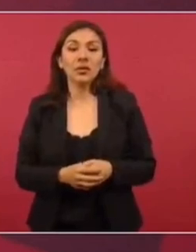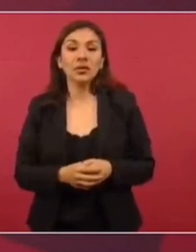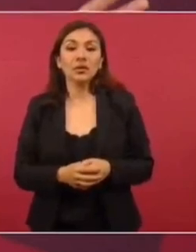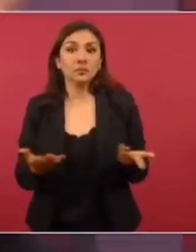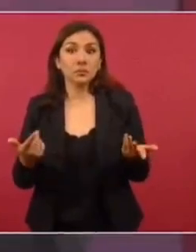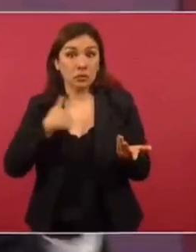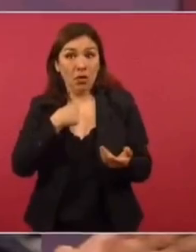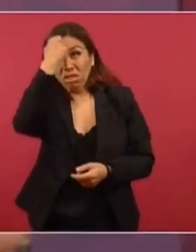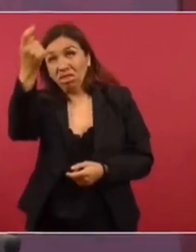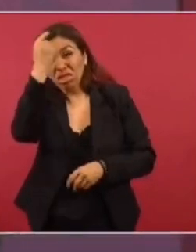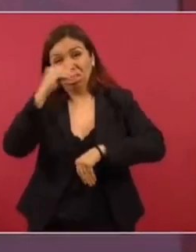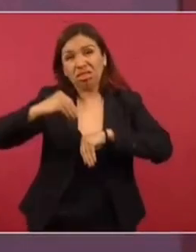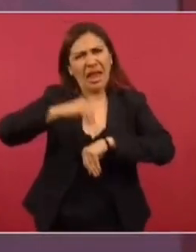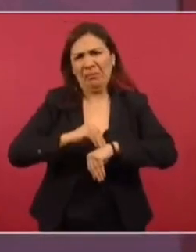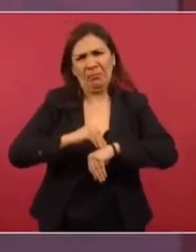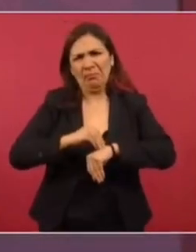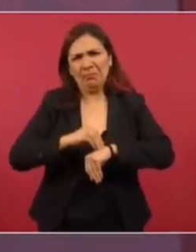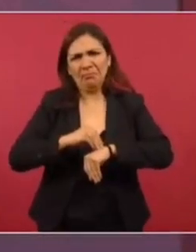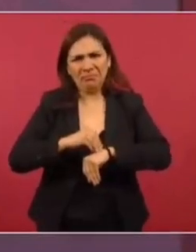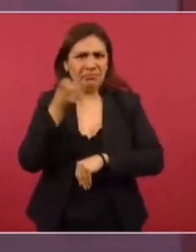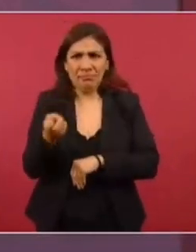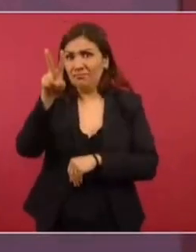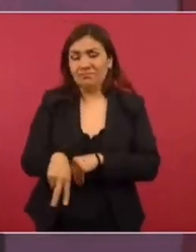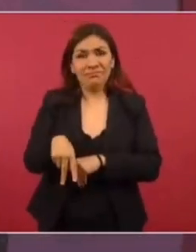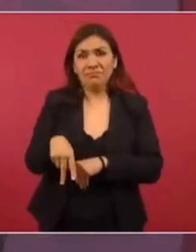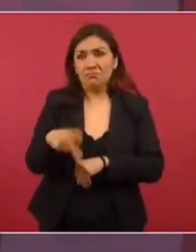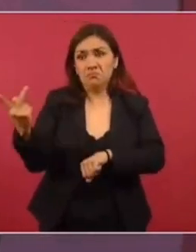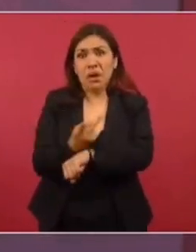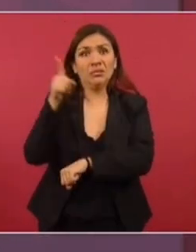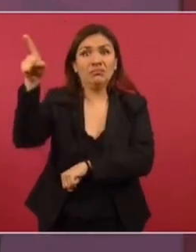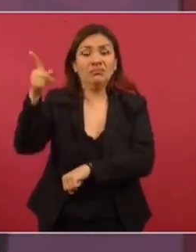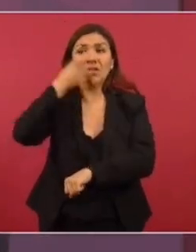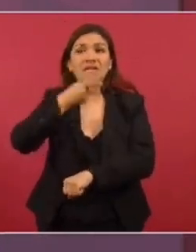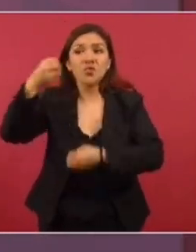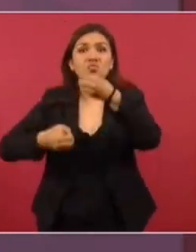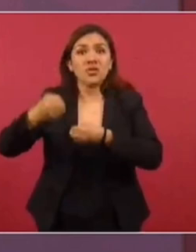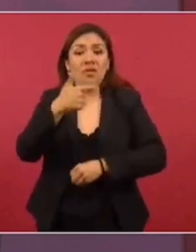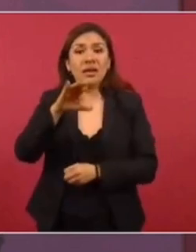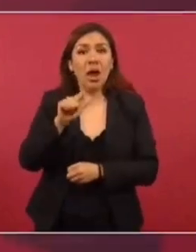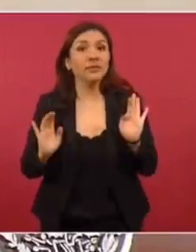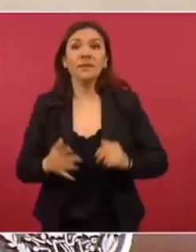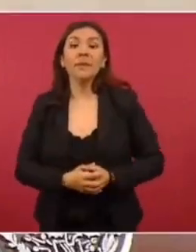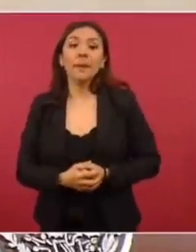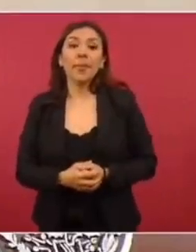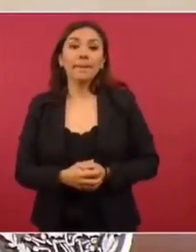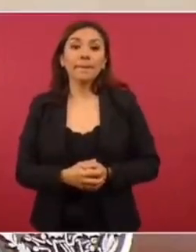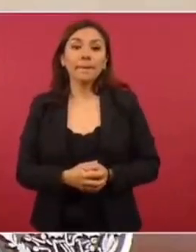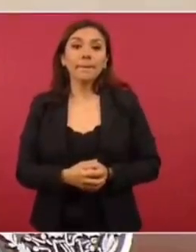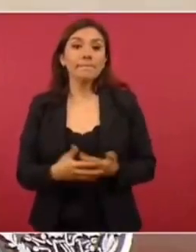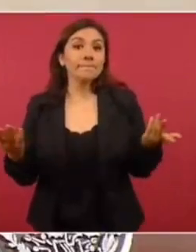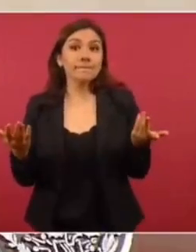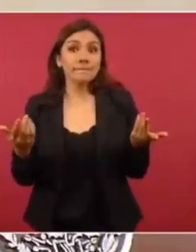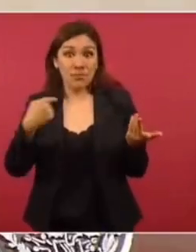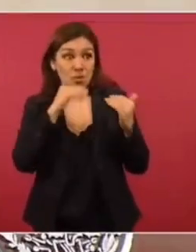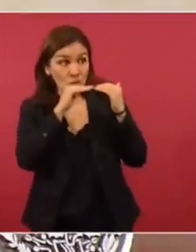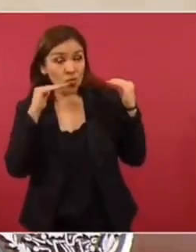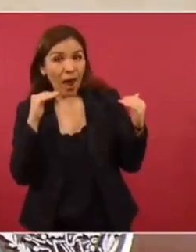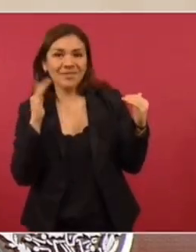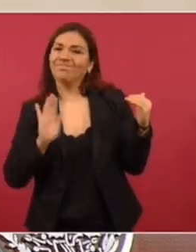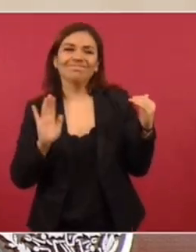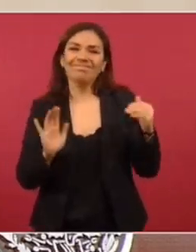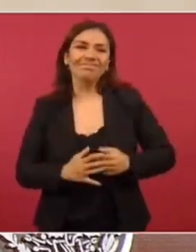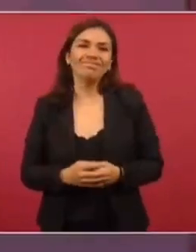Y no estoy inventando nada. Es lo que salió en el juicio de García Luna y lo que va a seguir saliendo. Entonces, no somos iguales.